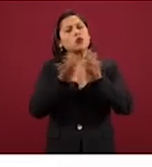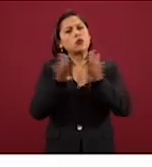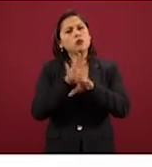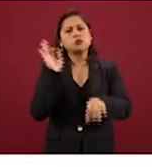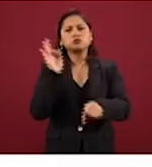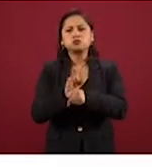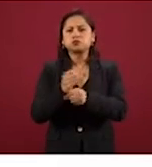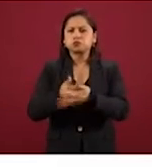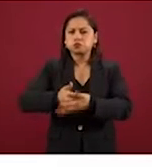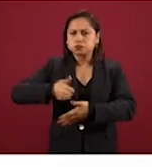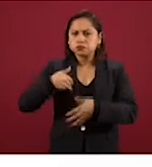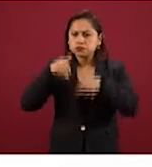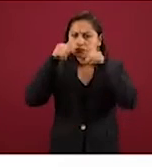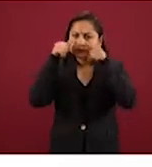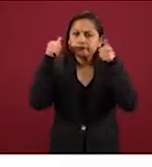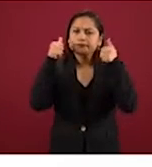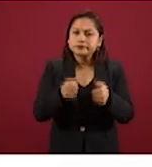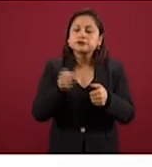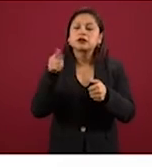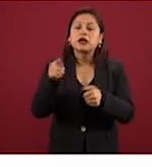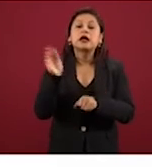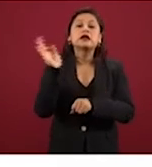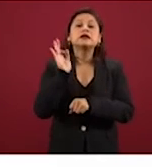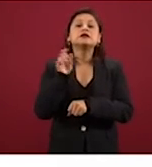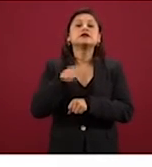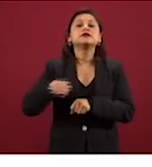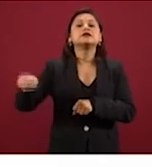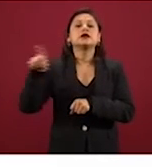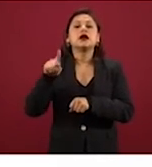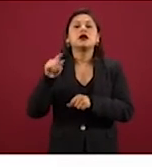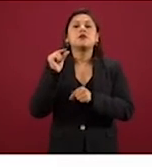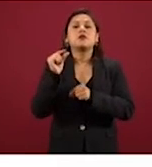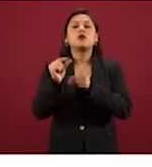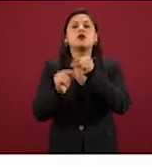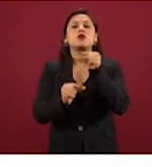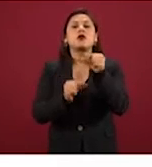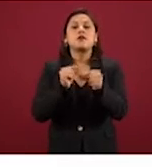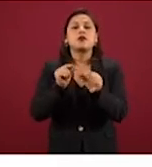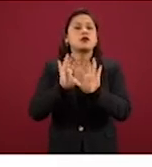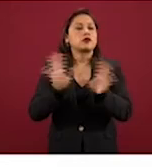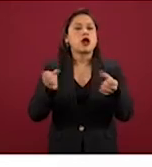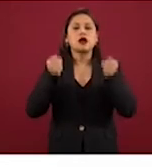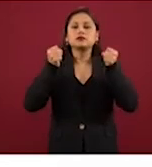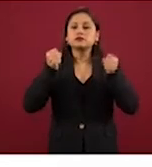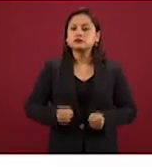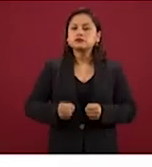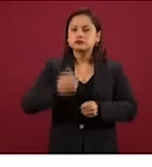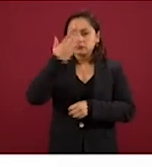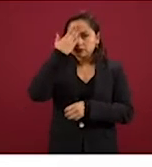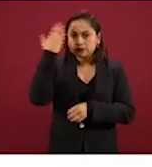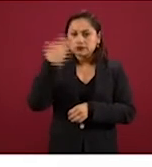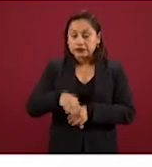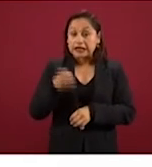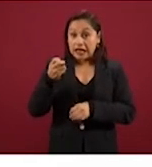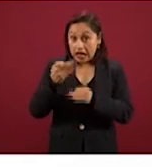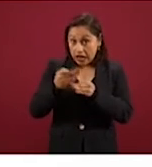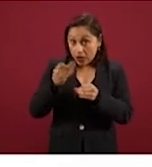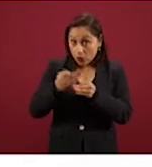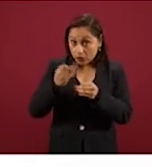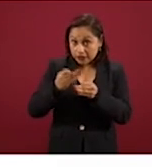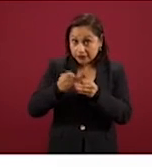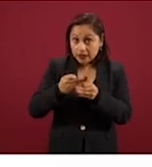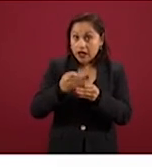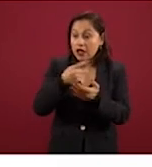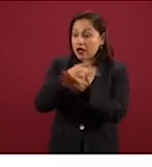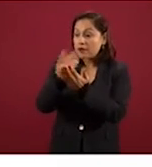terminarse esas declaratorias y emergencias recurrentes. Bueno, lo que hoy estamos haciendo es teniendo esa incubadora, buscando